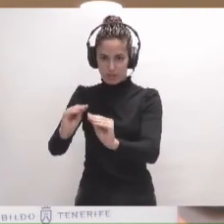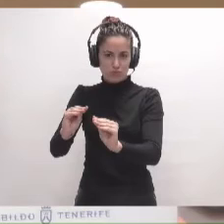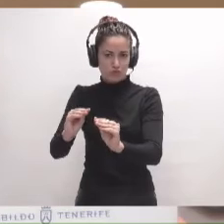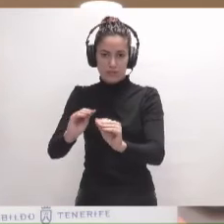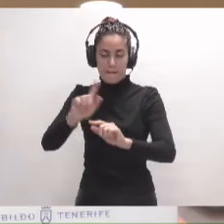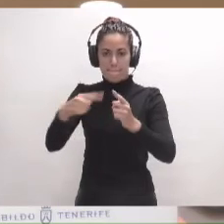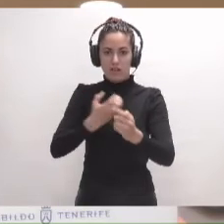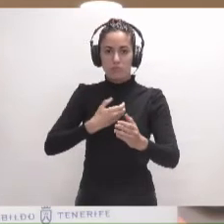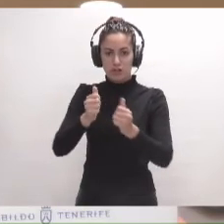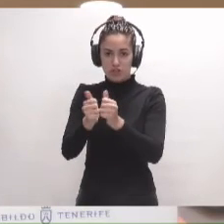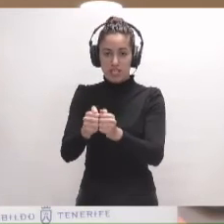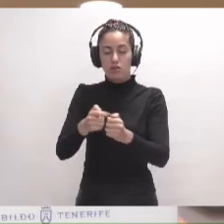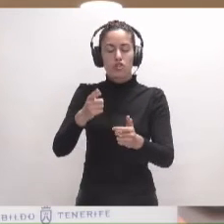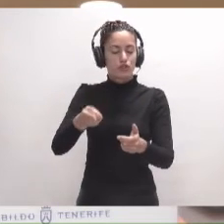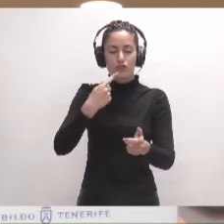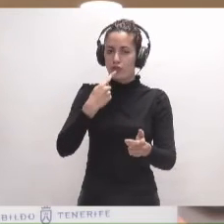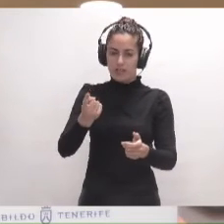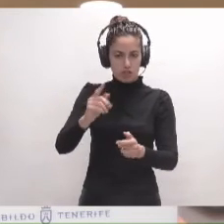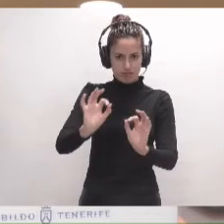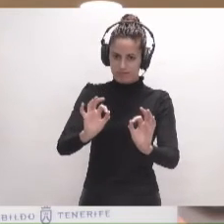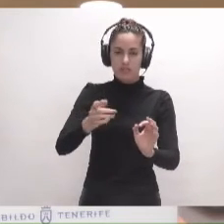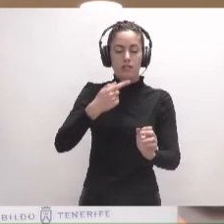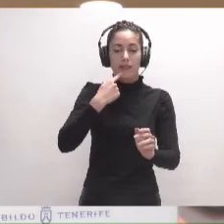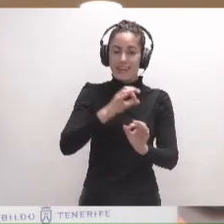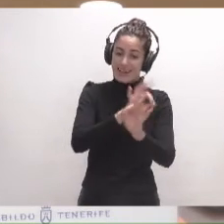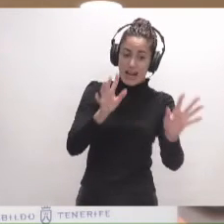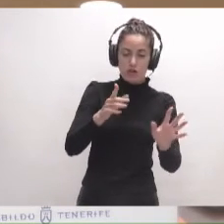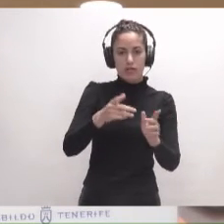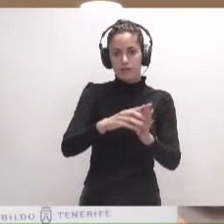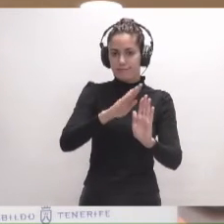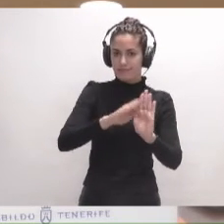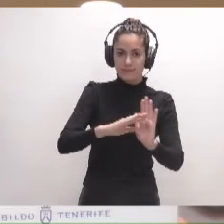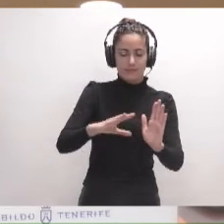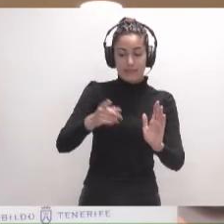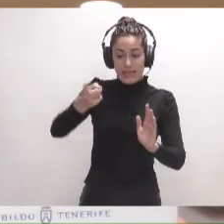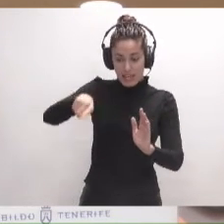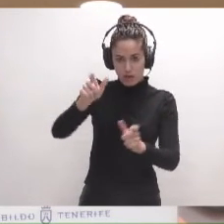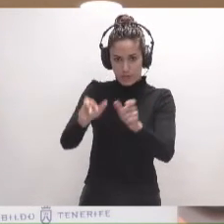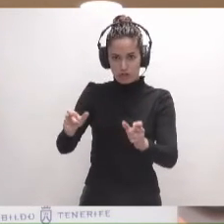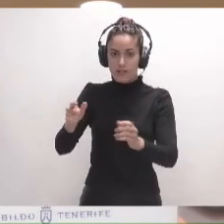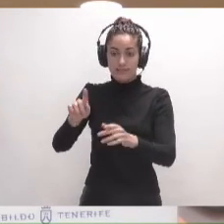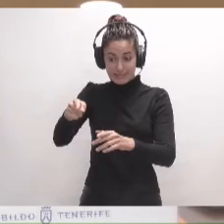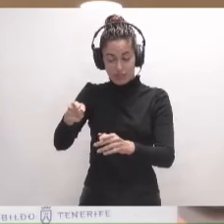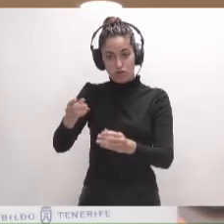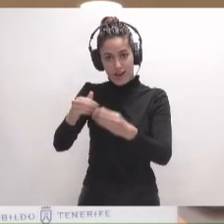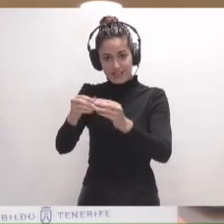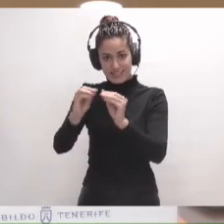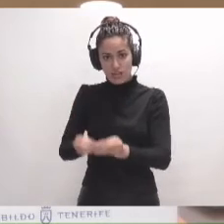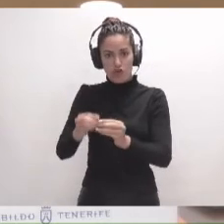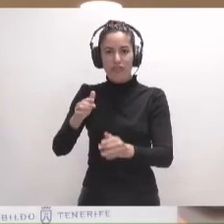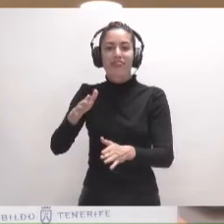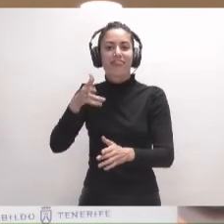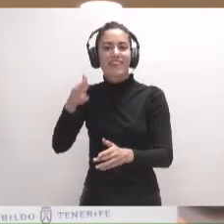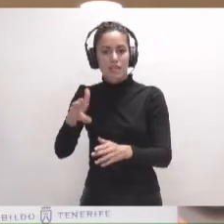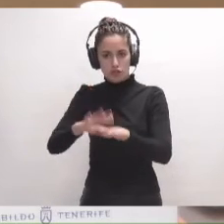cuando hemos dicho, y lo dejé bien claro, que precisamente los reclamantes están en su derecho de reclamar. Están en su derecho